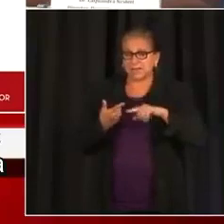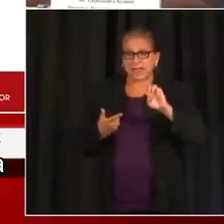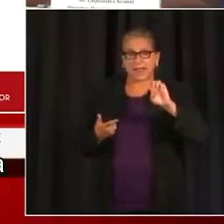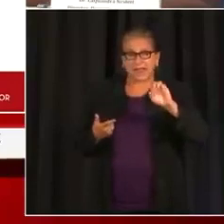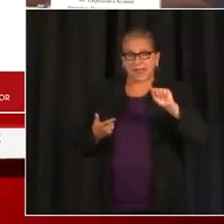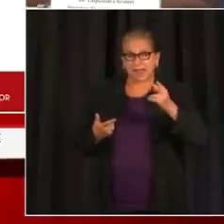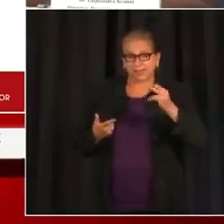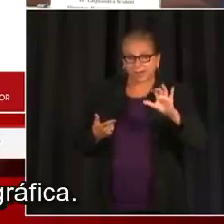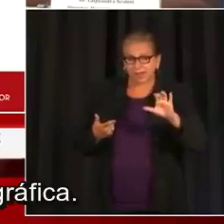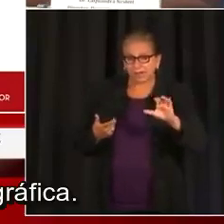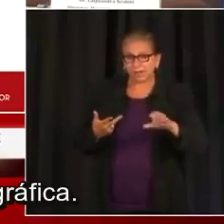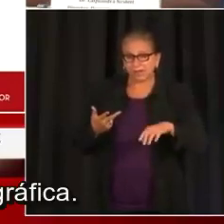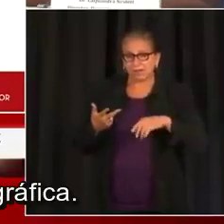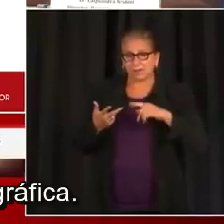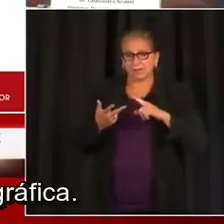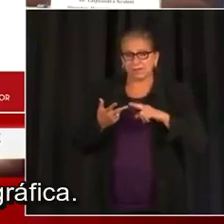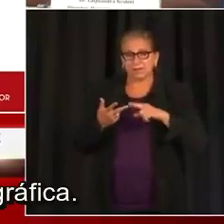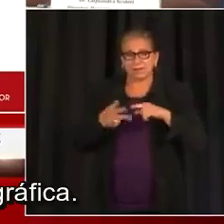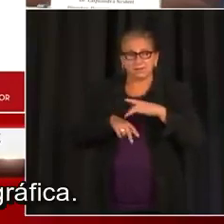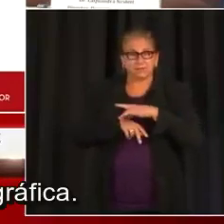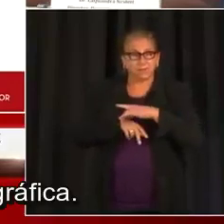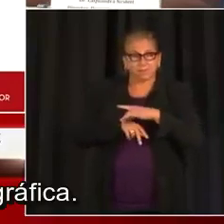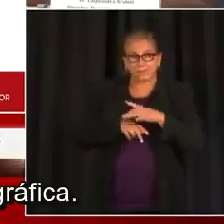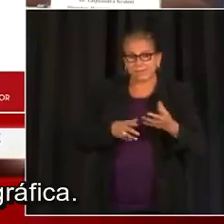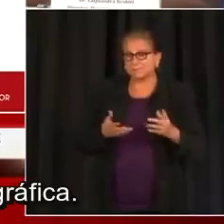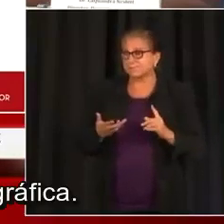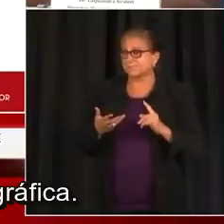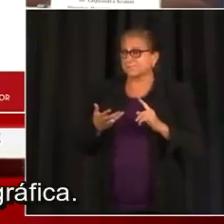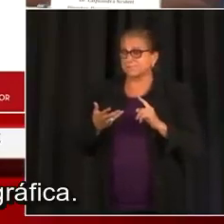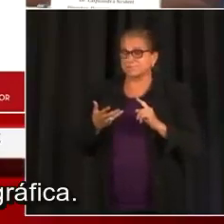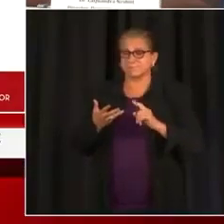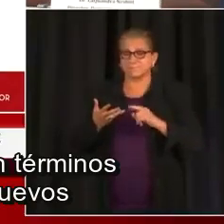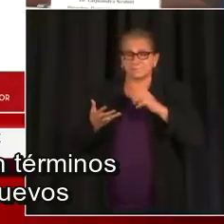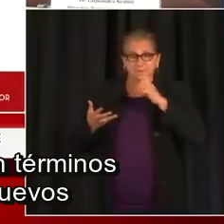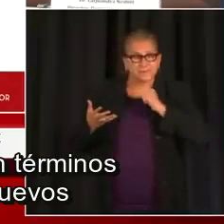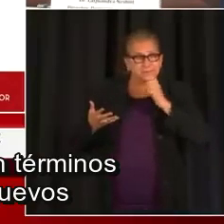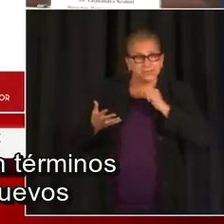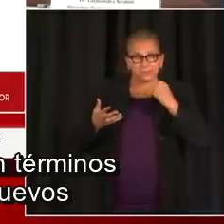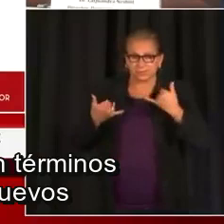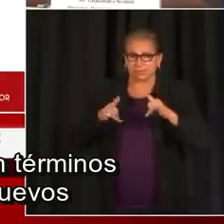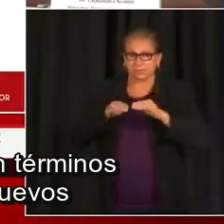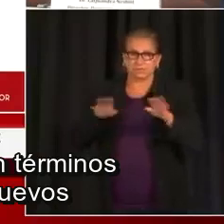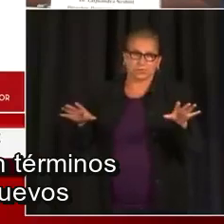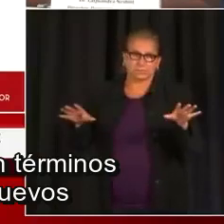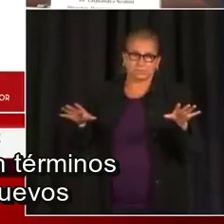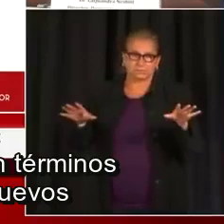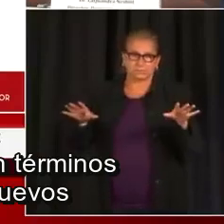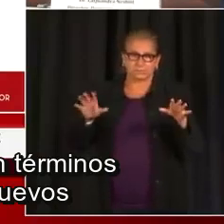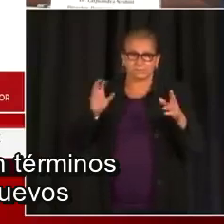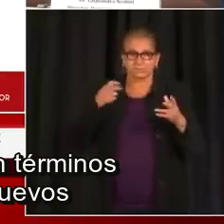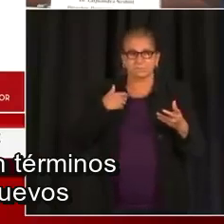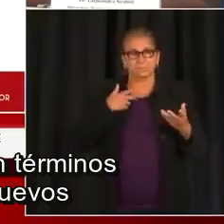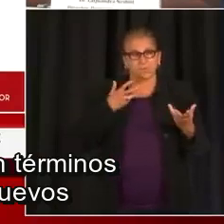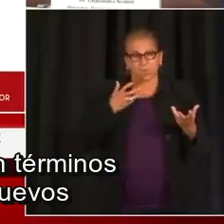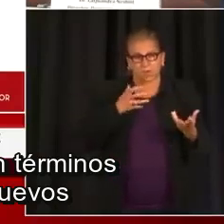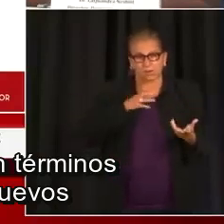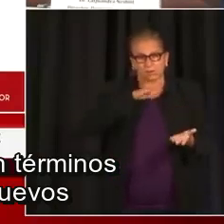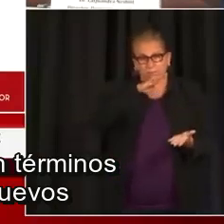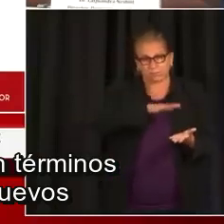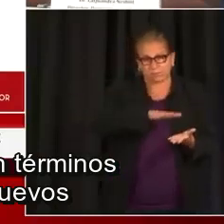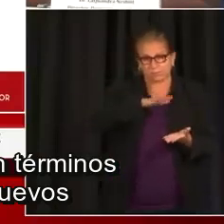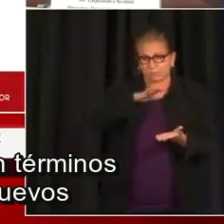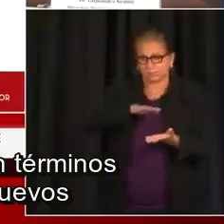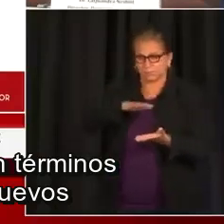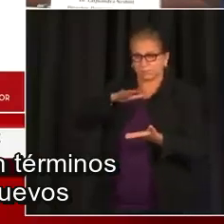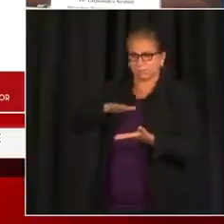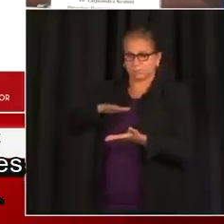étnica y de raza, como desde una perspectiva geográfica. Hemos hecho un trabajo tremendo en términos de reducir la